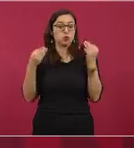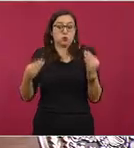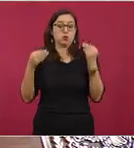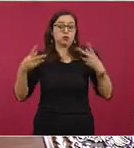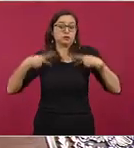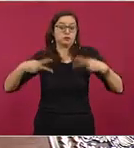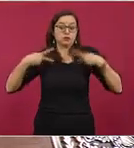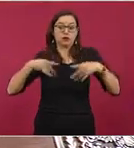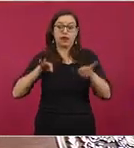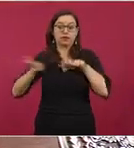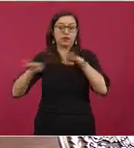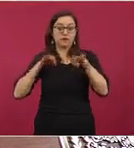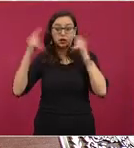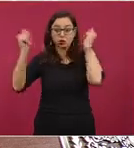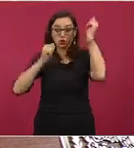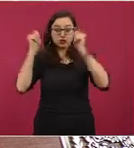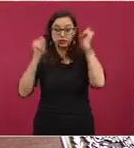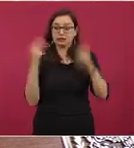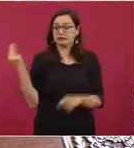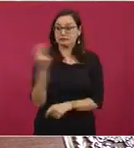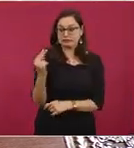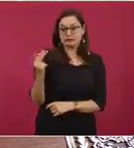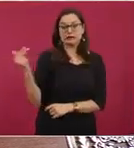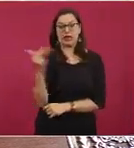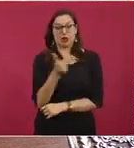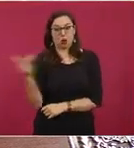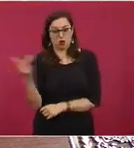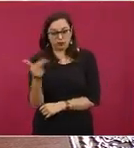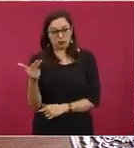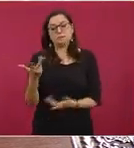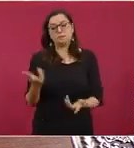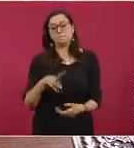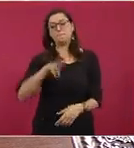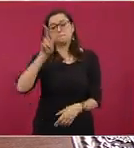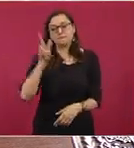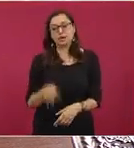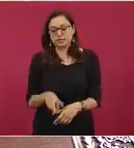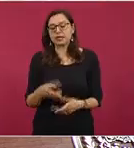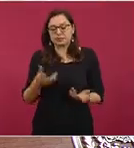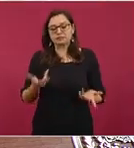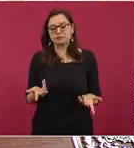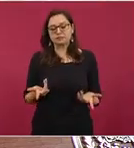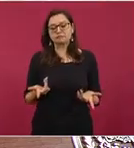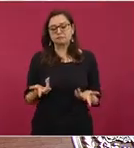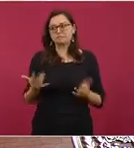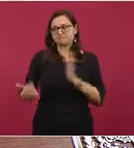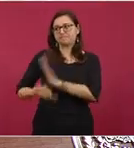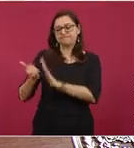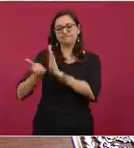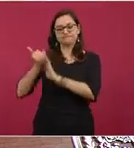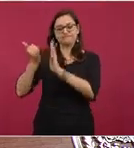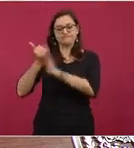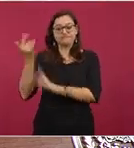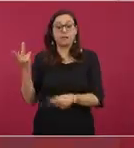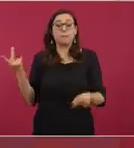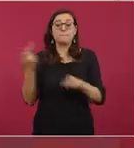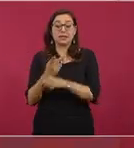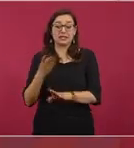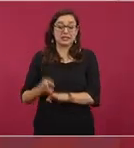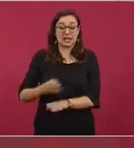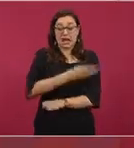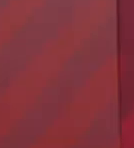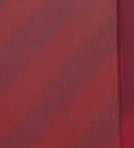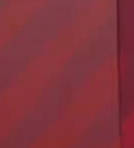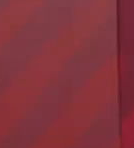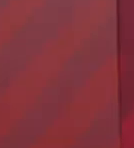gente del turismo en los momentos más difíciles de nuestro país, cuando el neoliberalismo estaba